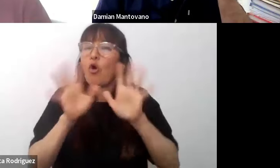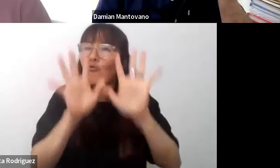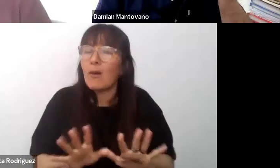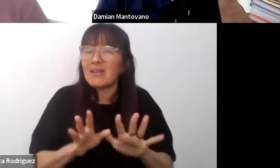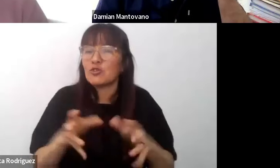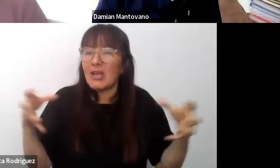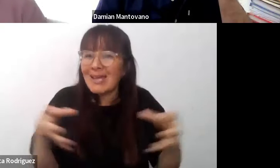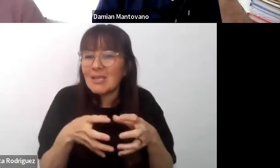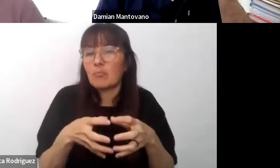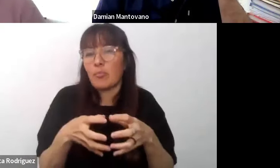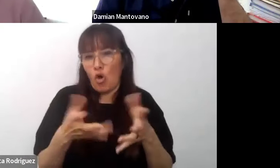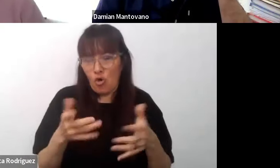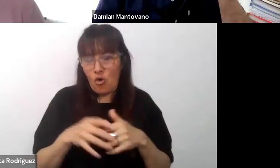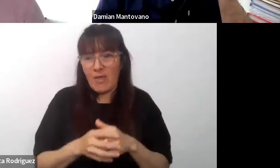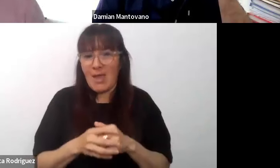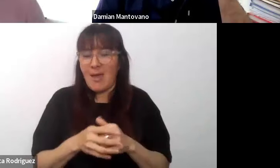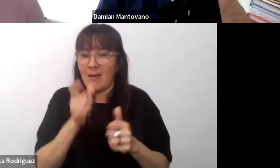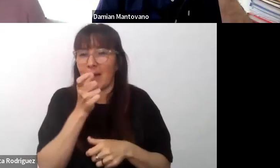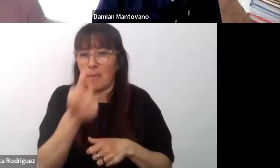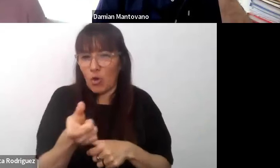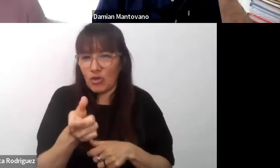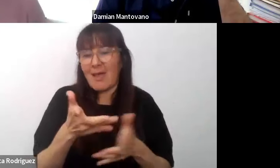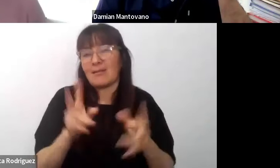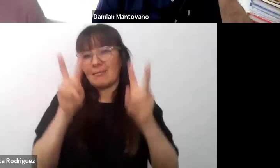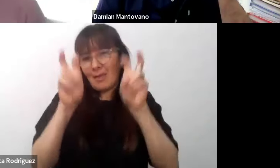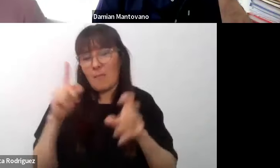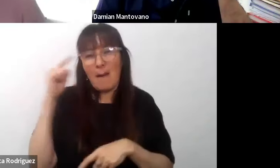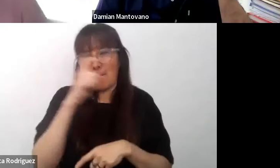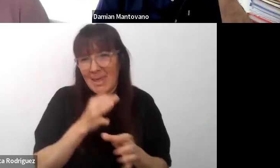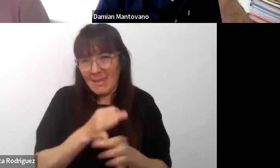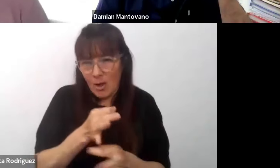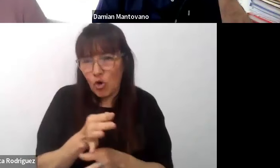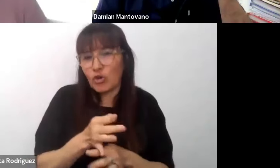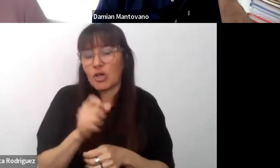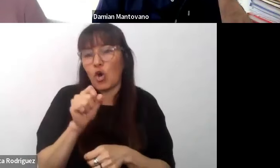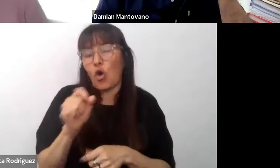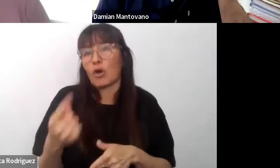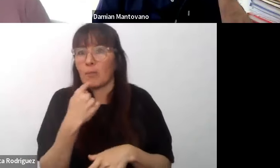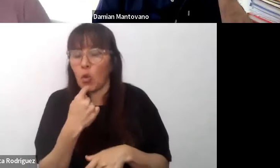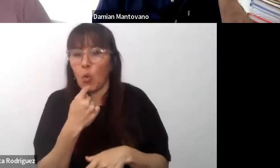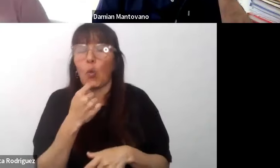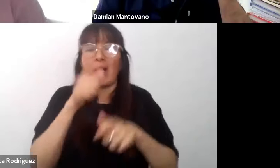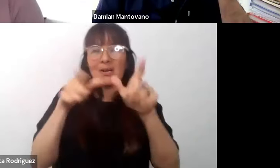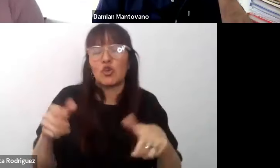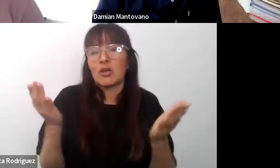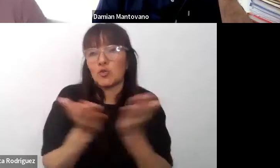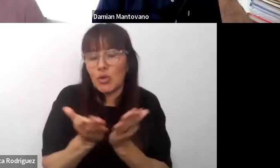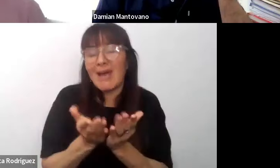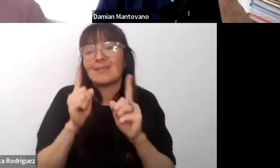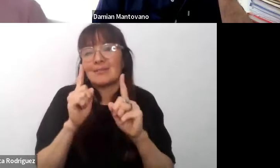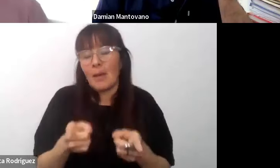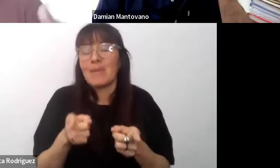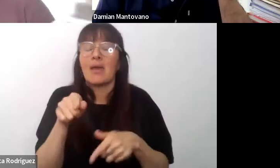pedagógicas y didácticas para responder a las necesidades de los estudiantes todo lo que es el desarrollo de las prácticas